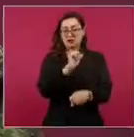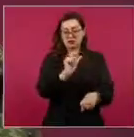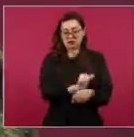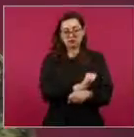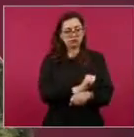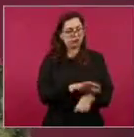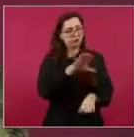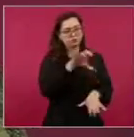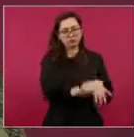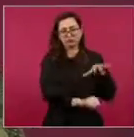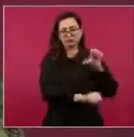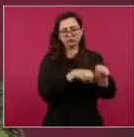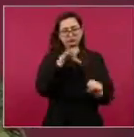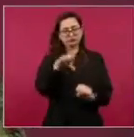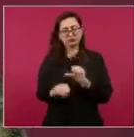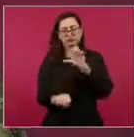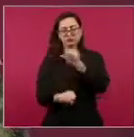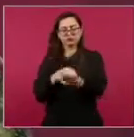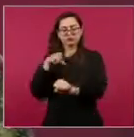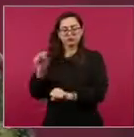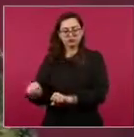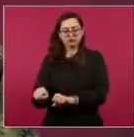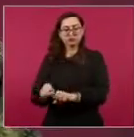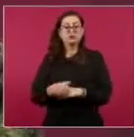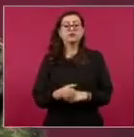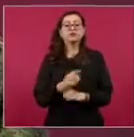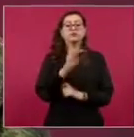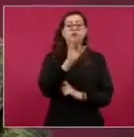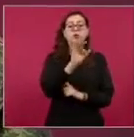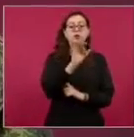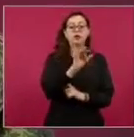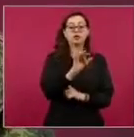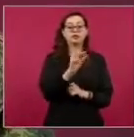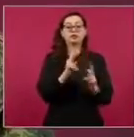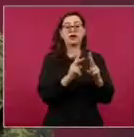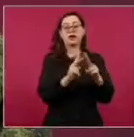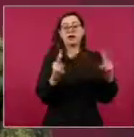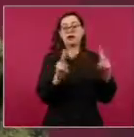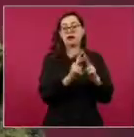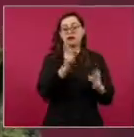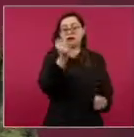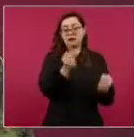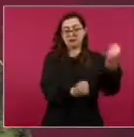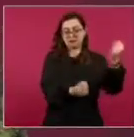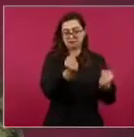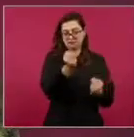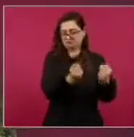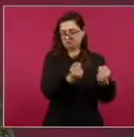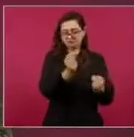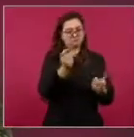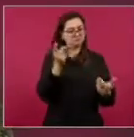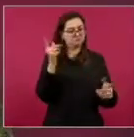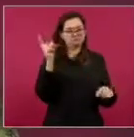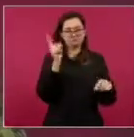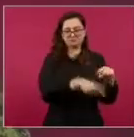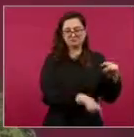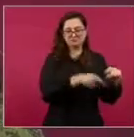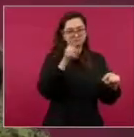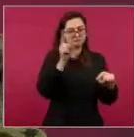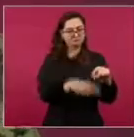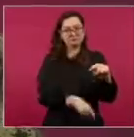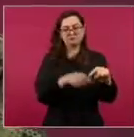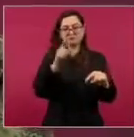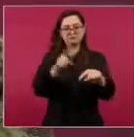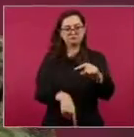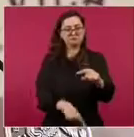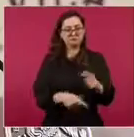operativos. Y se inutilizaron 40 camionetas más, de las cuales 26 eran blindadas, vehículos que